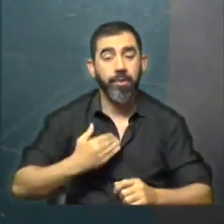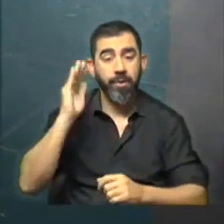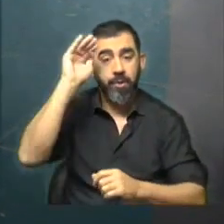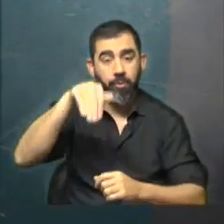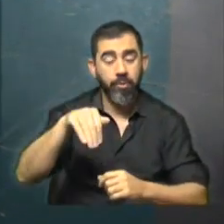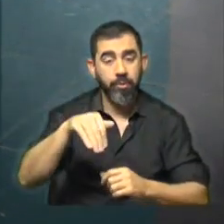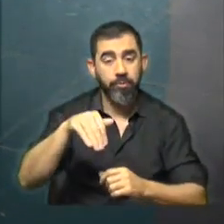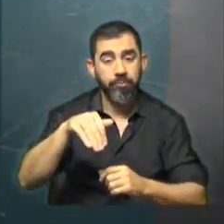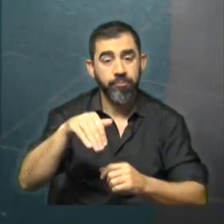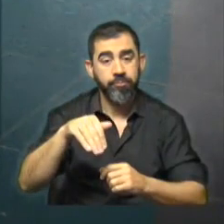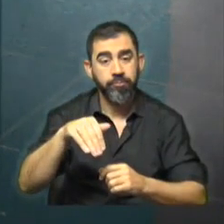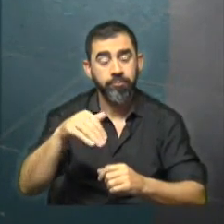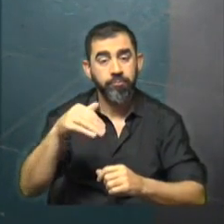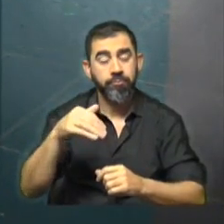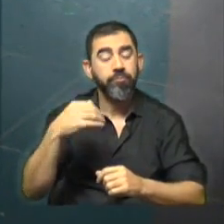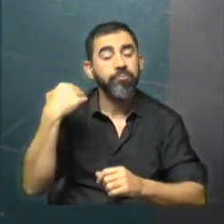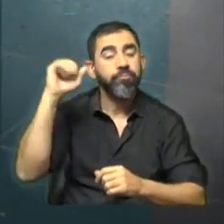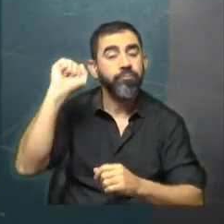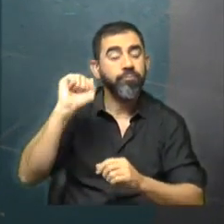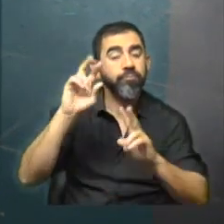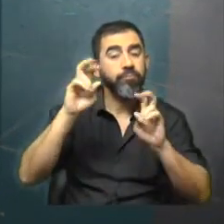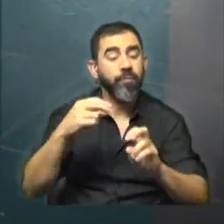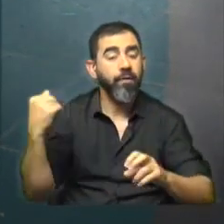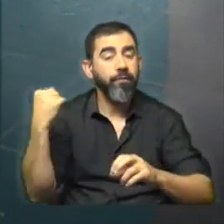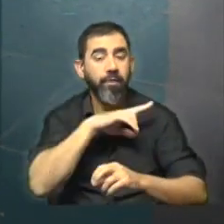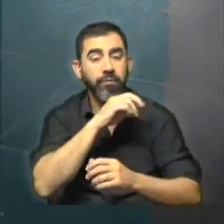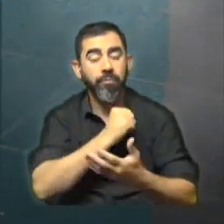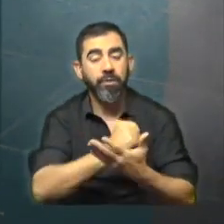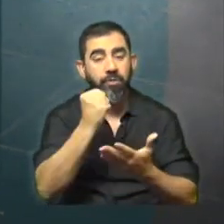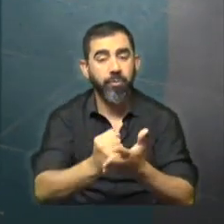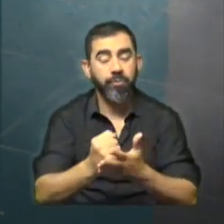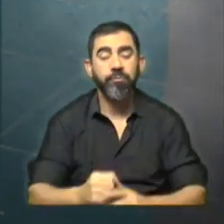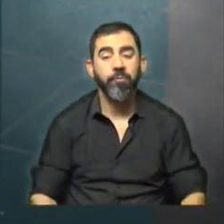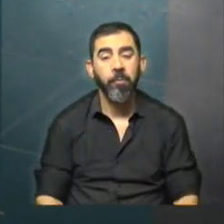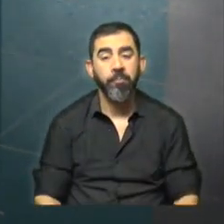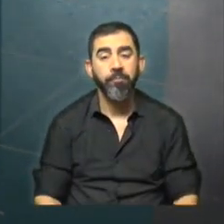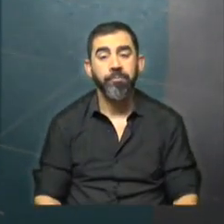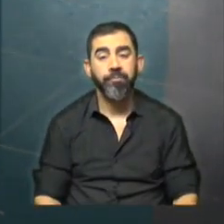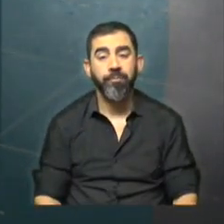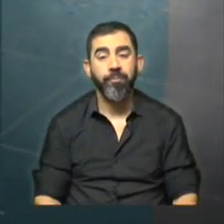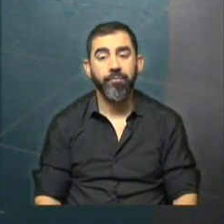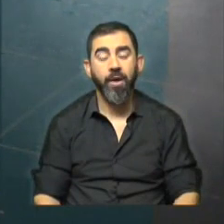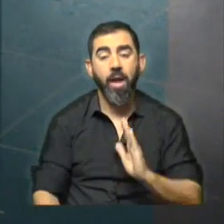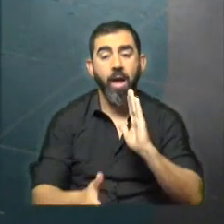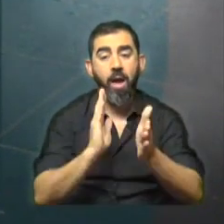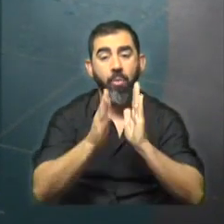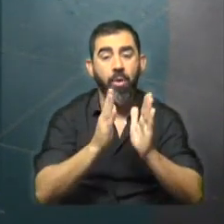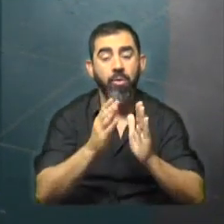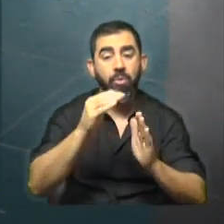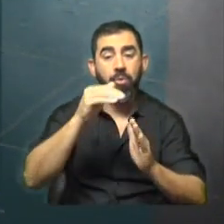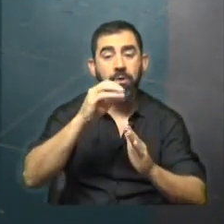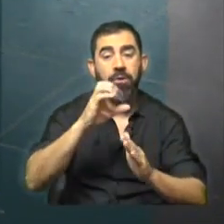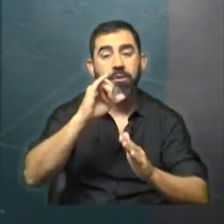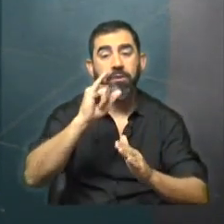por delinquir en la causa de falsificación de pasaportes. En otro orden, les contamos que el abogado de Maya Sicurel